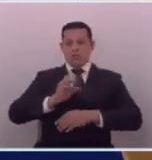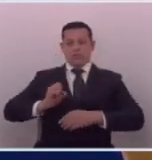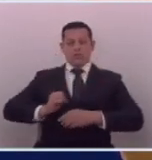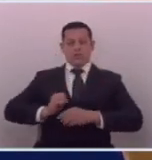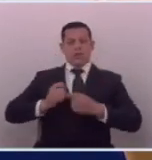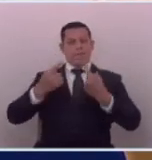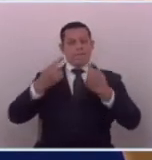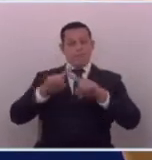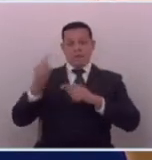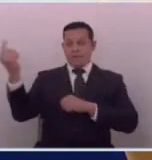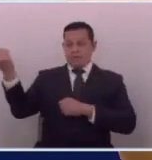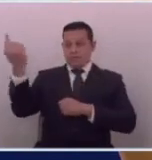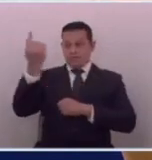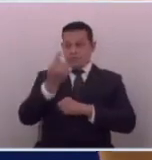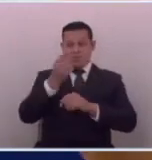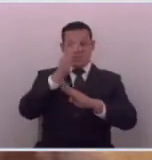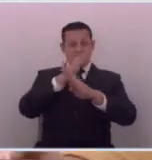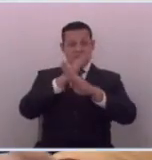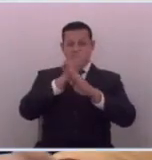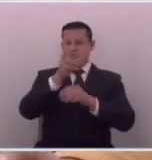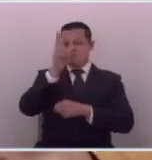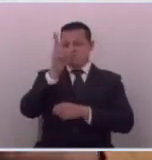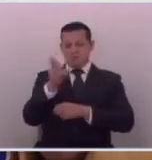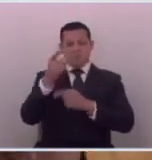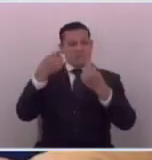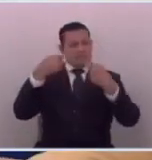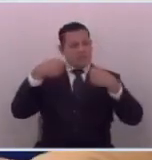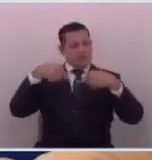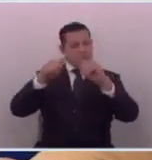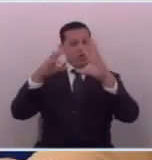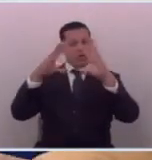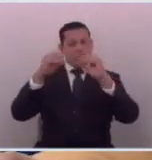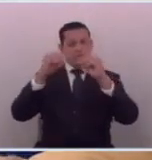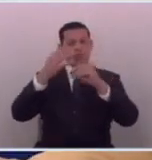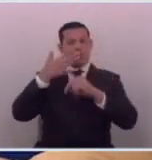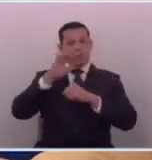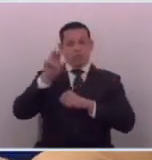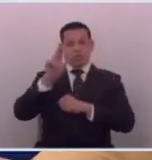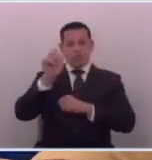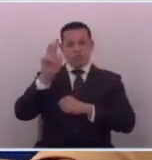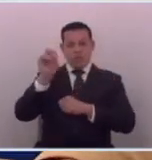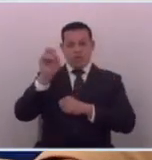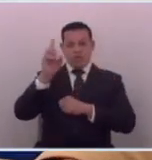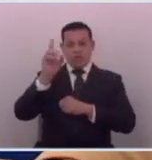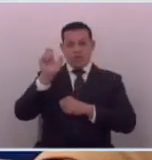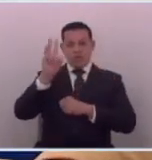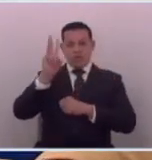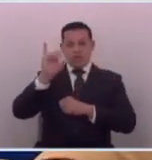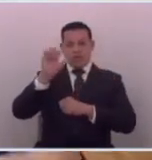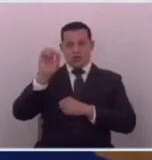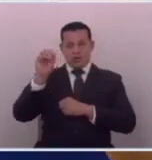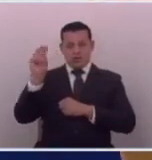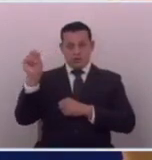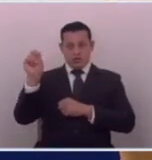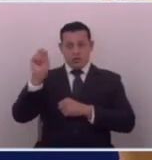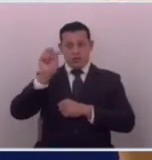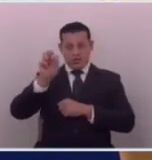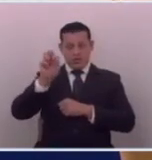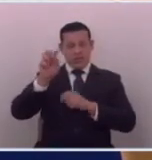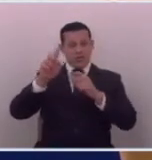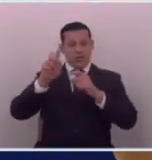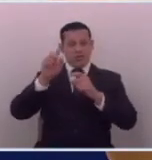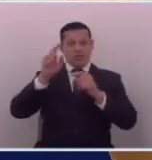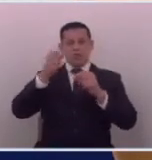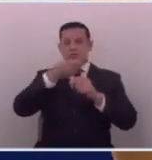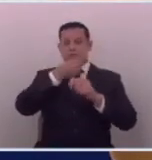pero vienen a defender lo mismo de siempre hablemos por ejemplo de Juan Martínez Dawison él se fue un